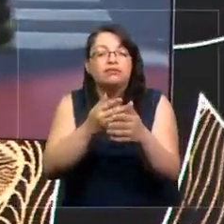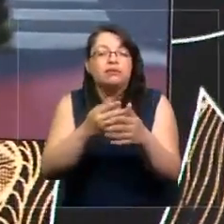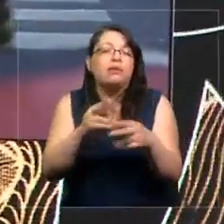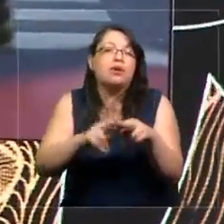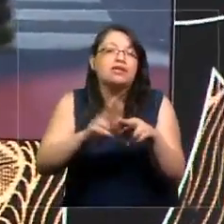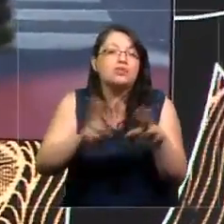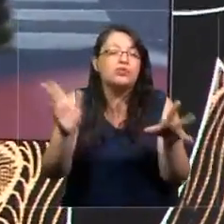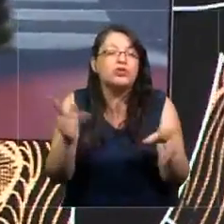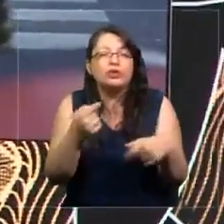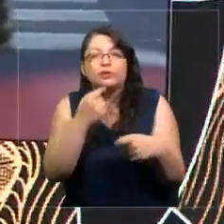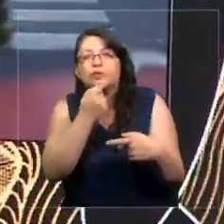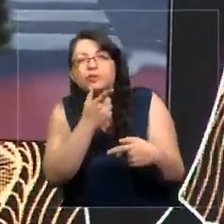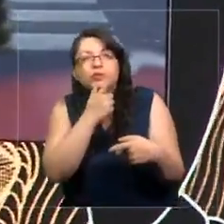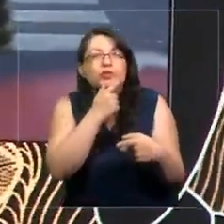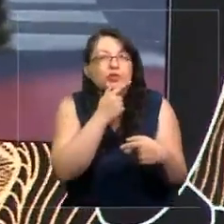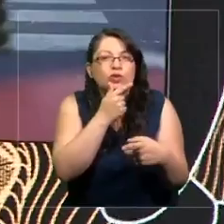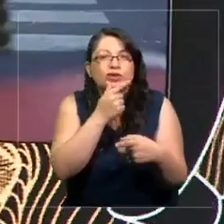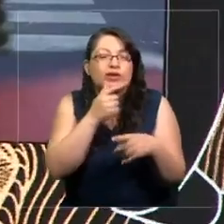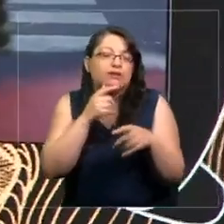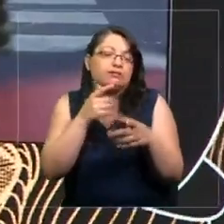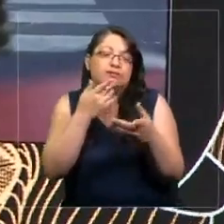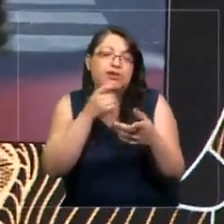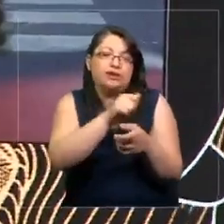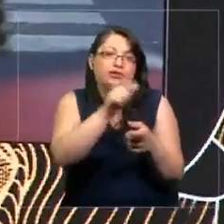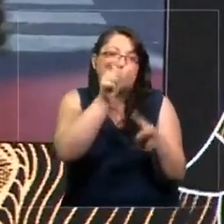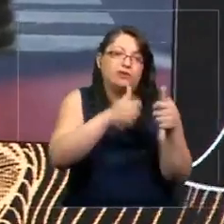buena presentación de un humanista.